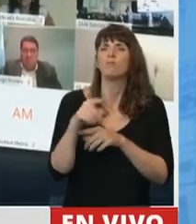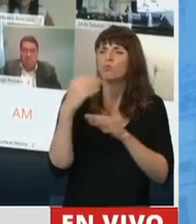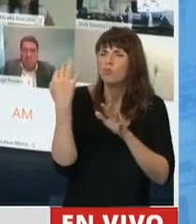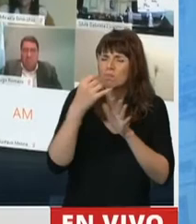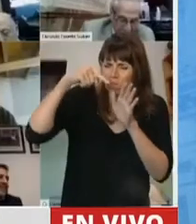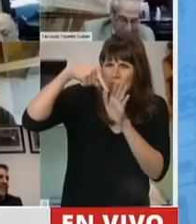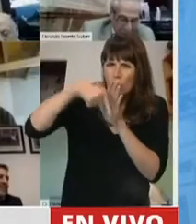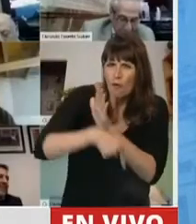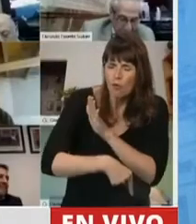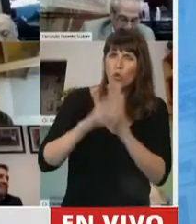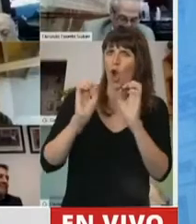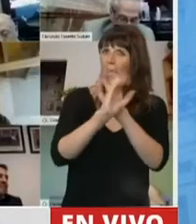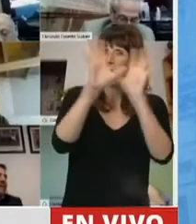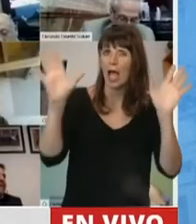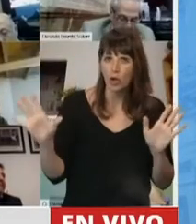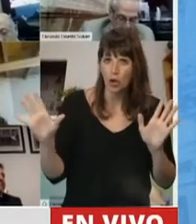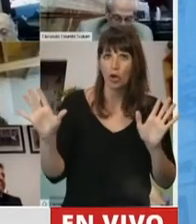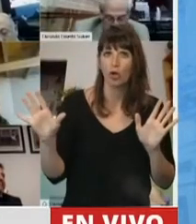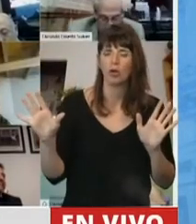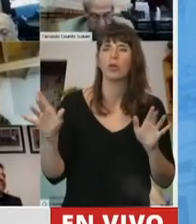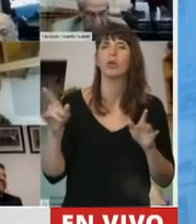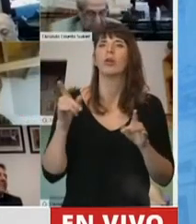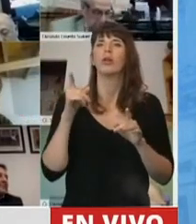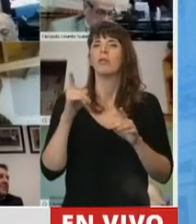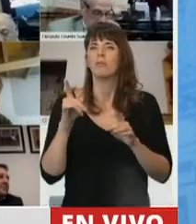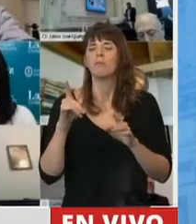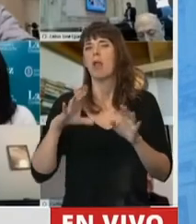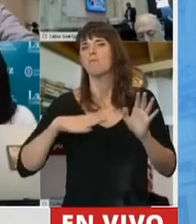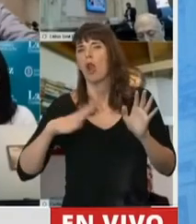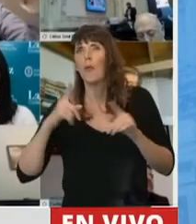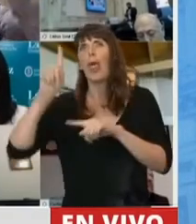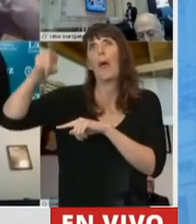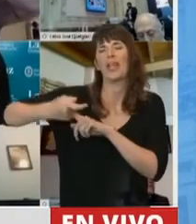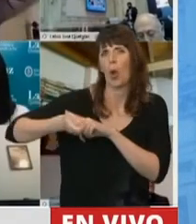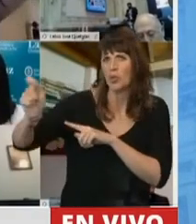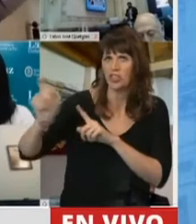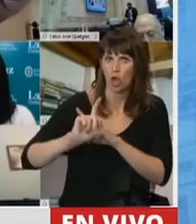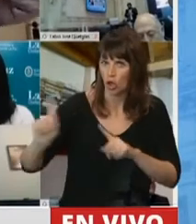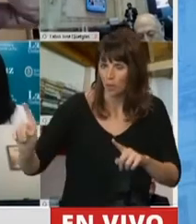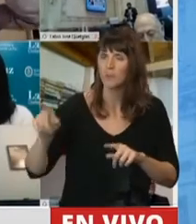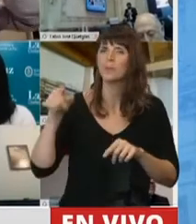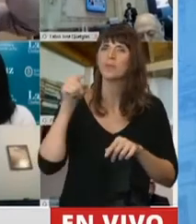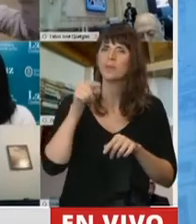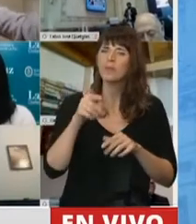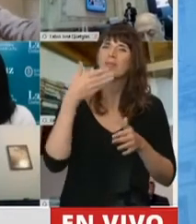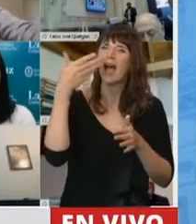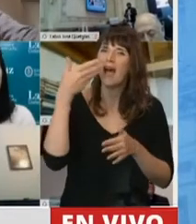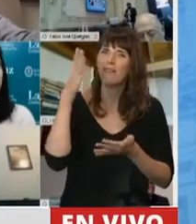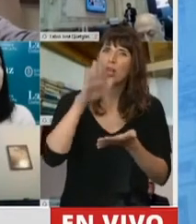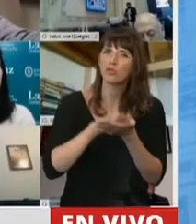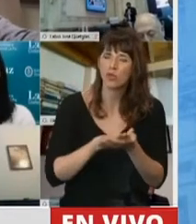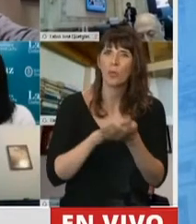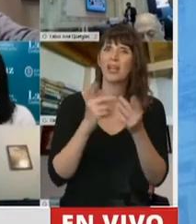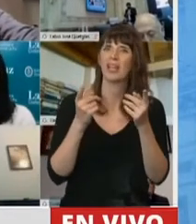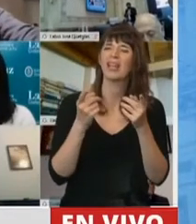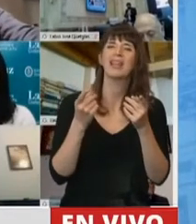y mucho más clara, sin presentar un peligro de litigiosidad que se puede dar. Justamente contemplando la necesidad